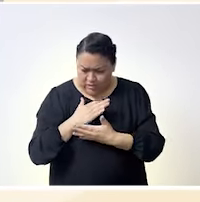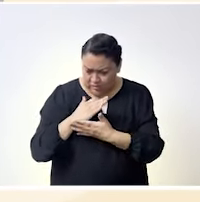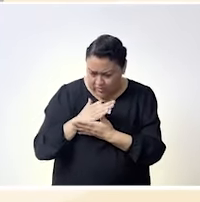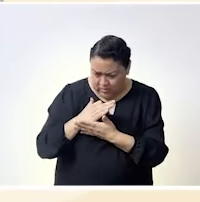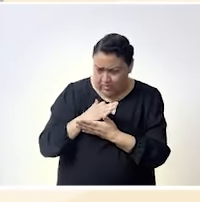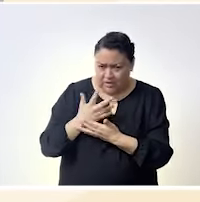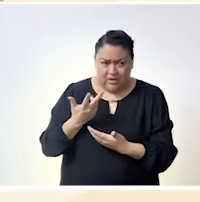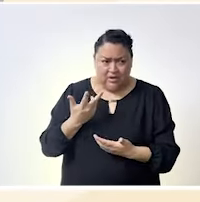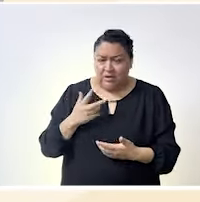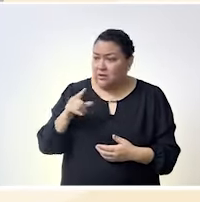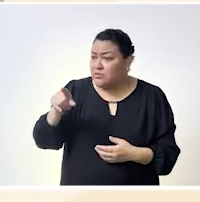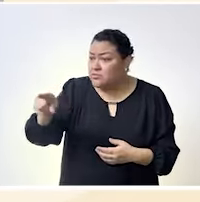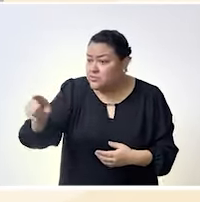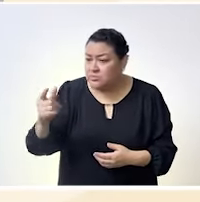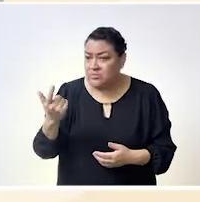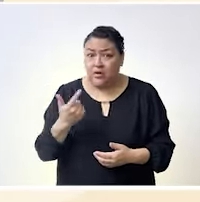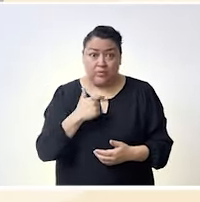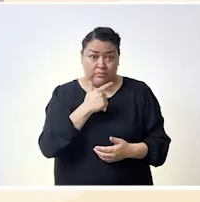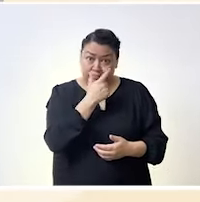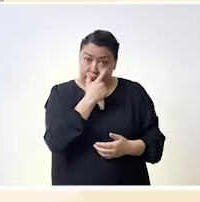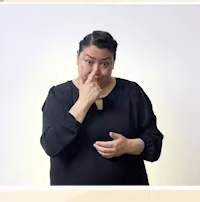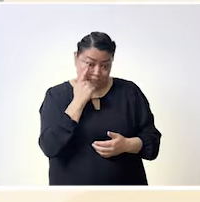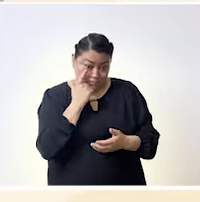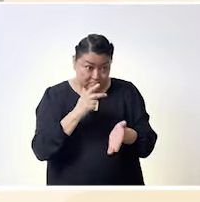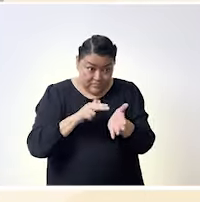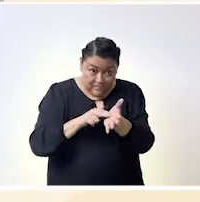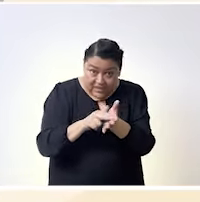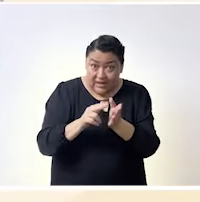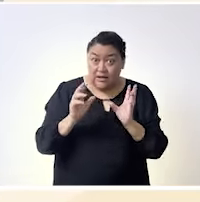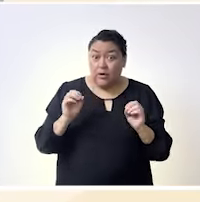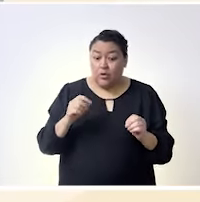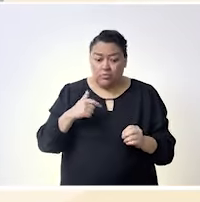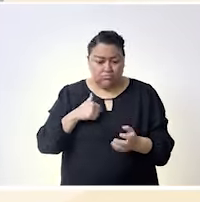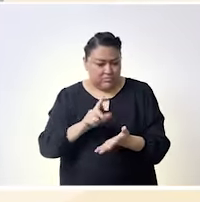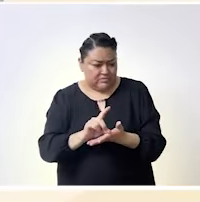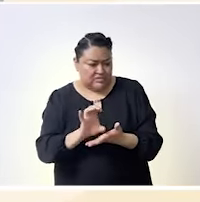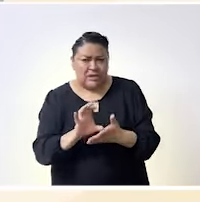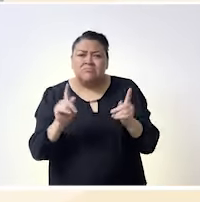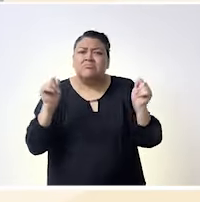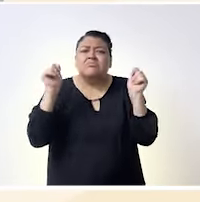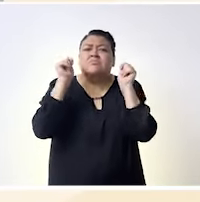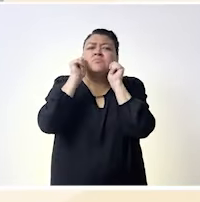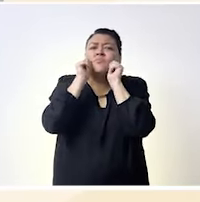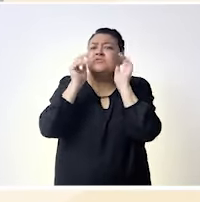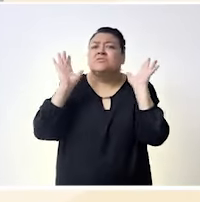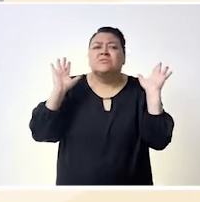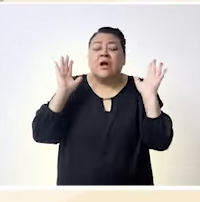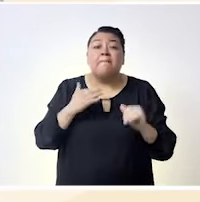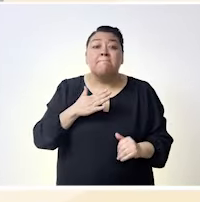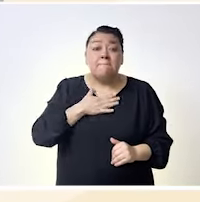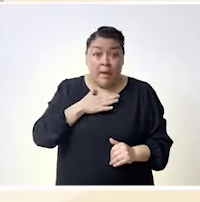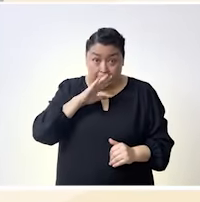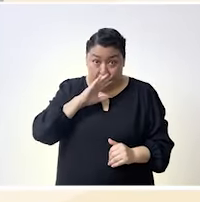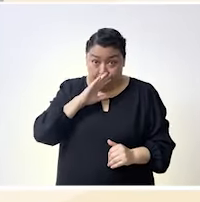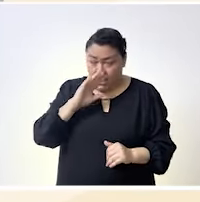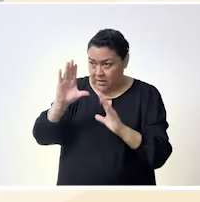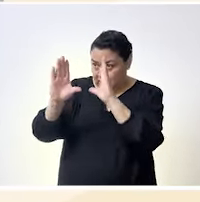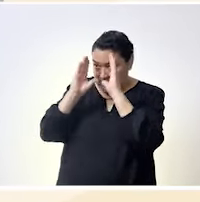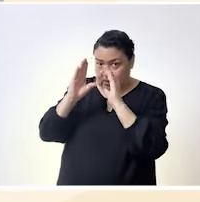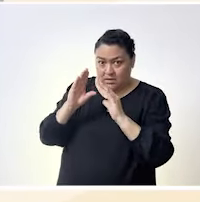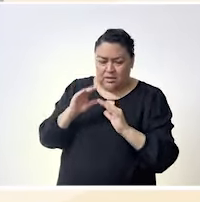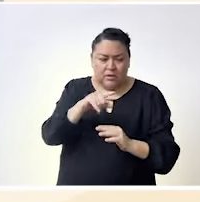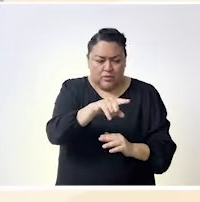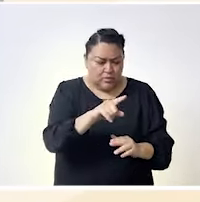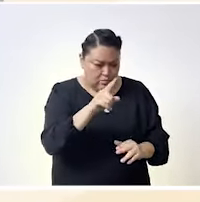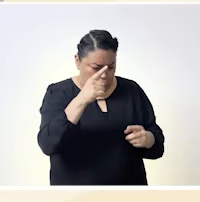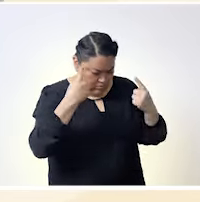color más oscuro unos ojos más negros una discapacidad no importa mi mamá siempre me decía